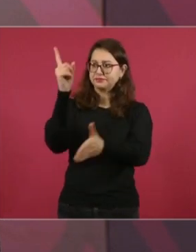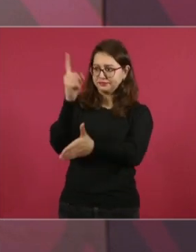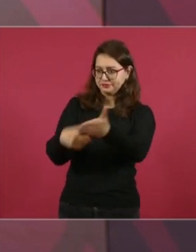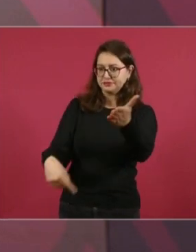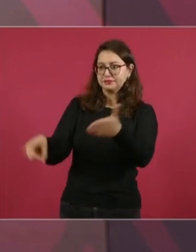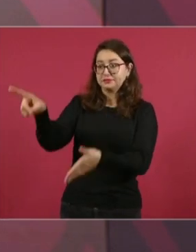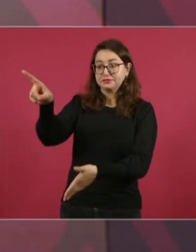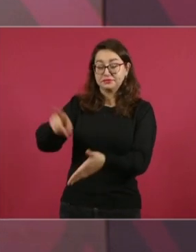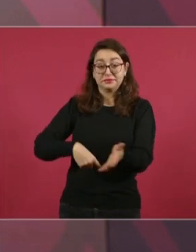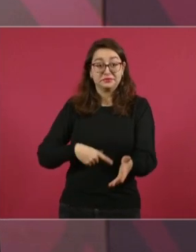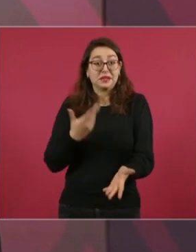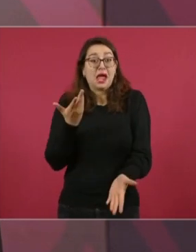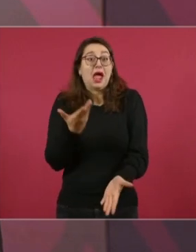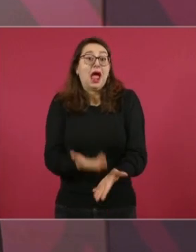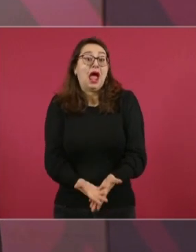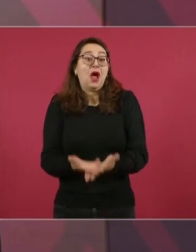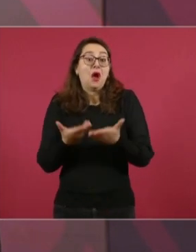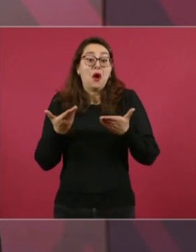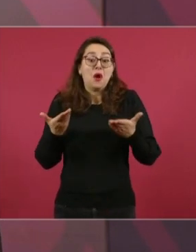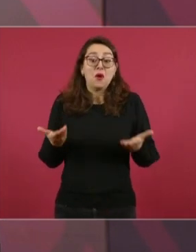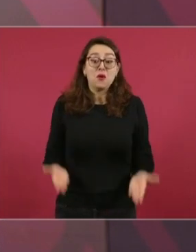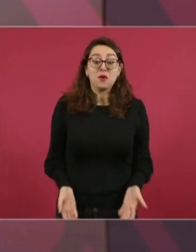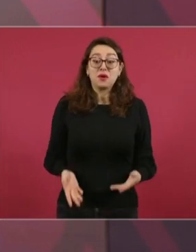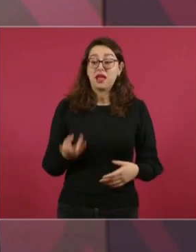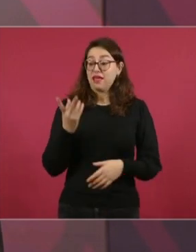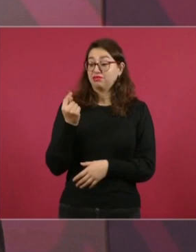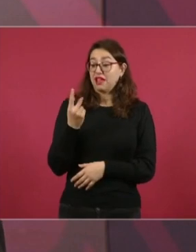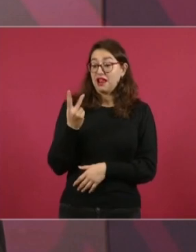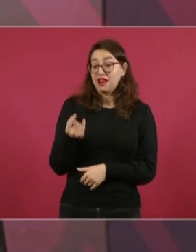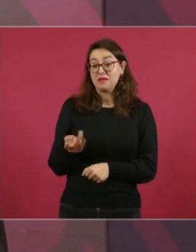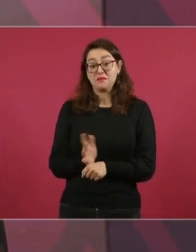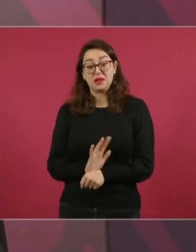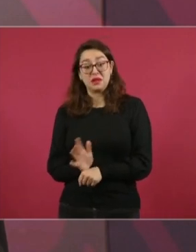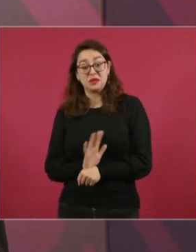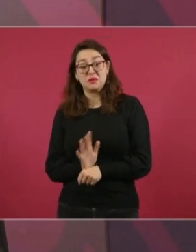aeropuerto en el lago de Texcoco. Nada más les voy a dar un dato. Entonces,